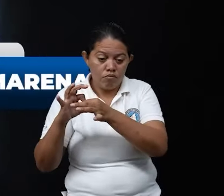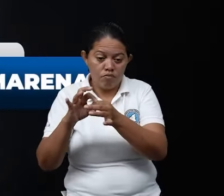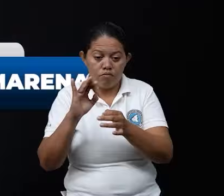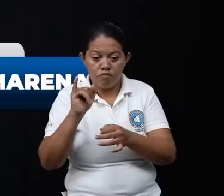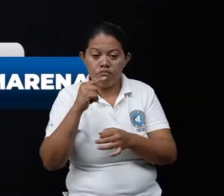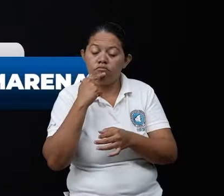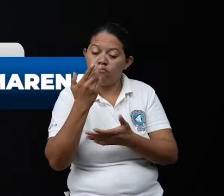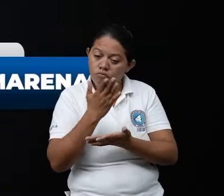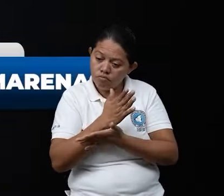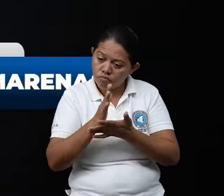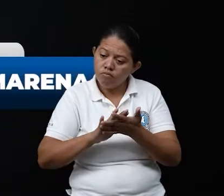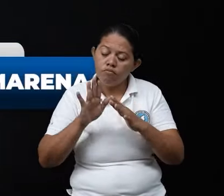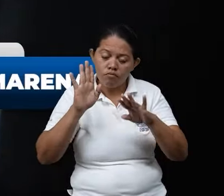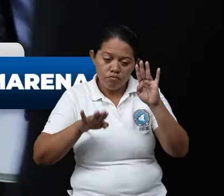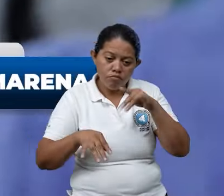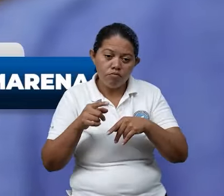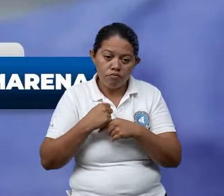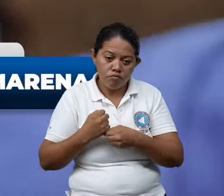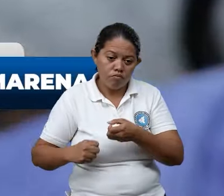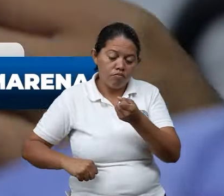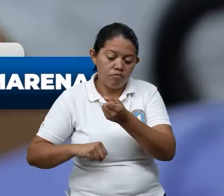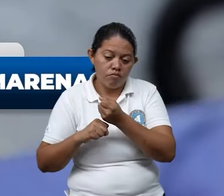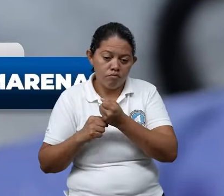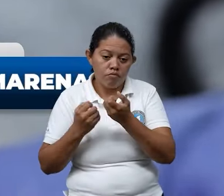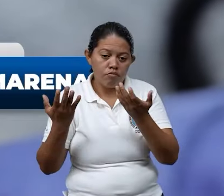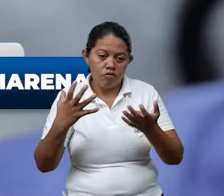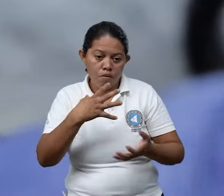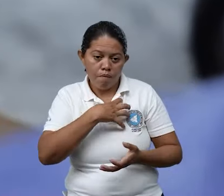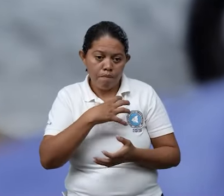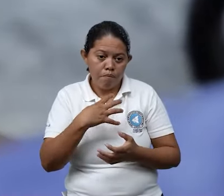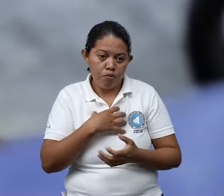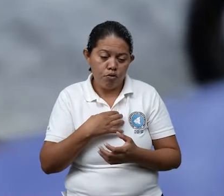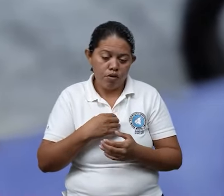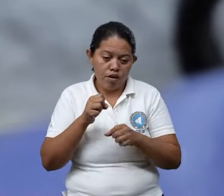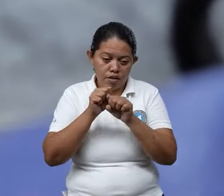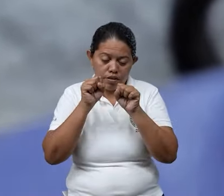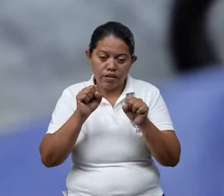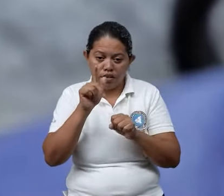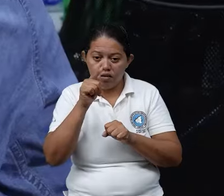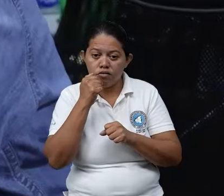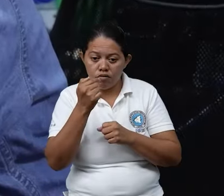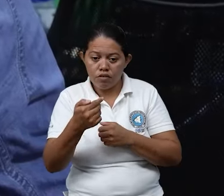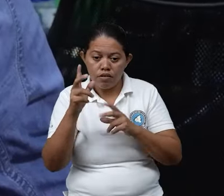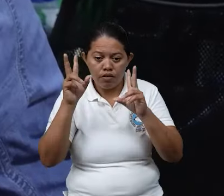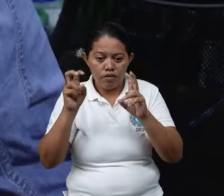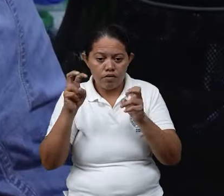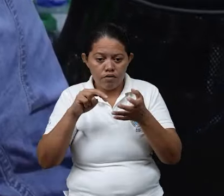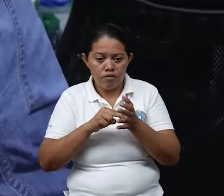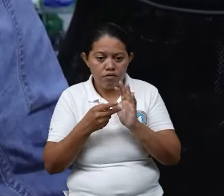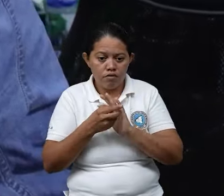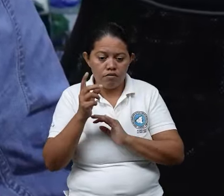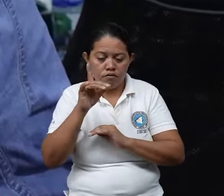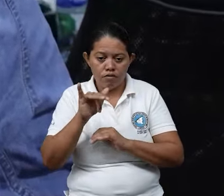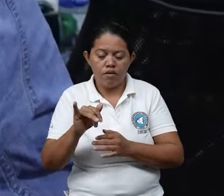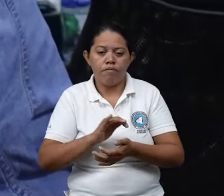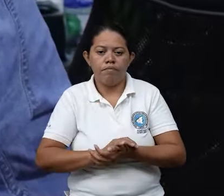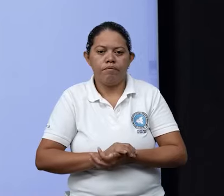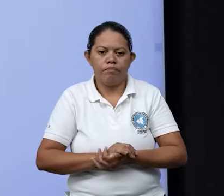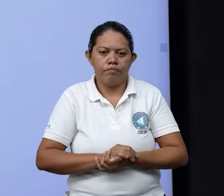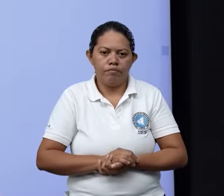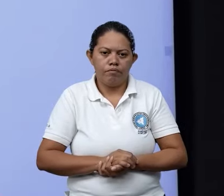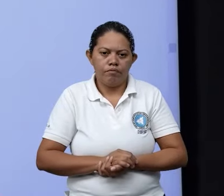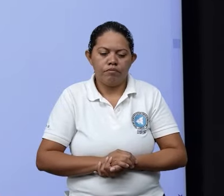institucionales pretende dotar de herramientas propias de la cartografía en el tema de gestión de riesgo